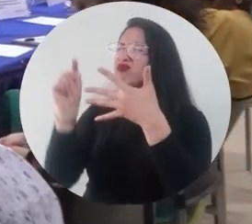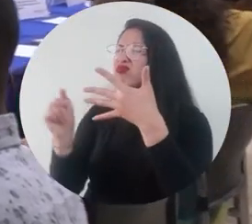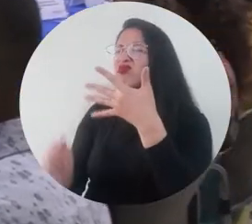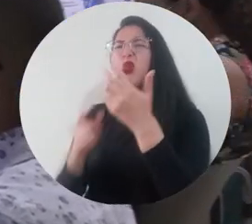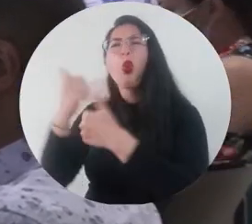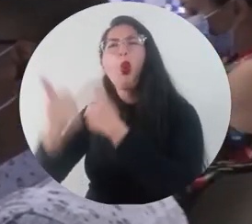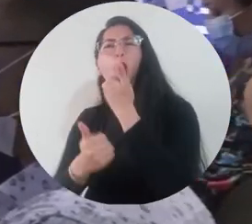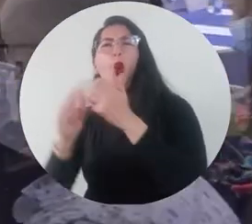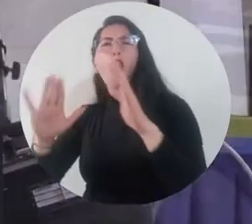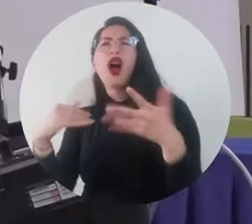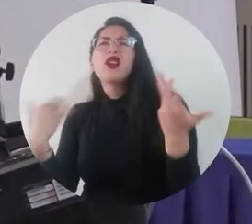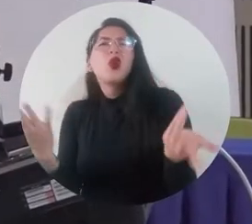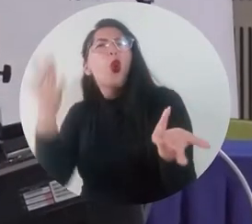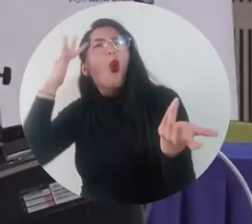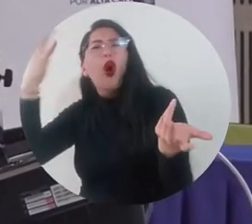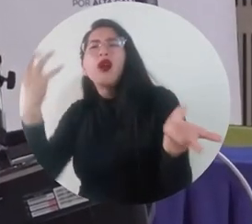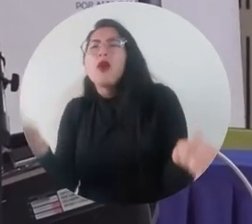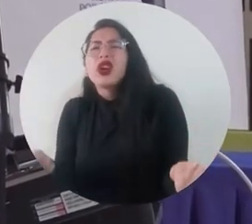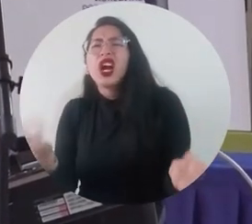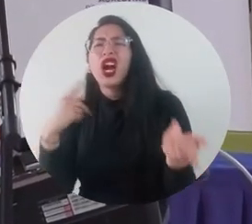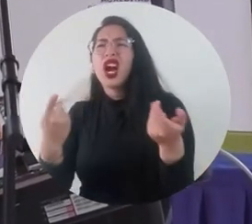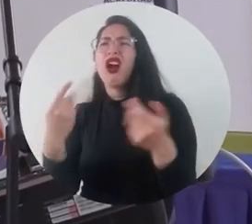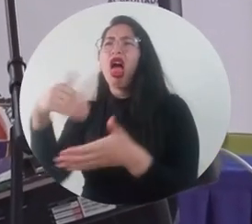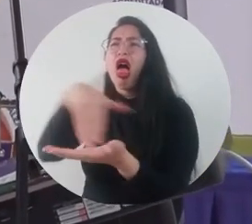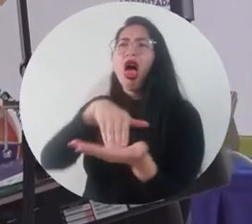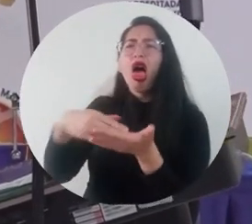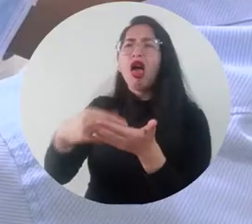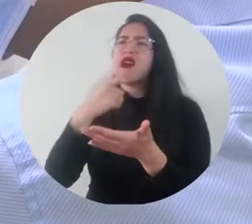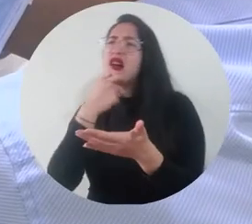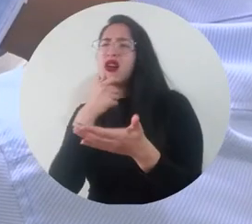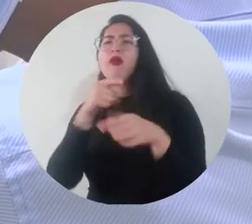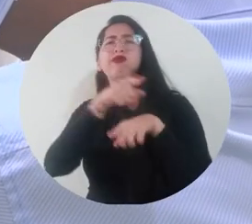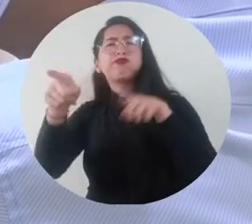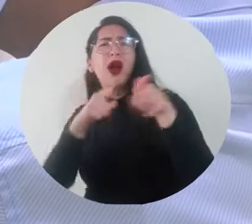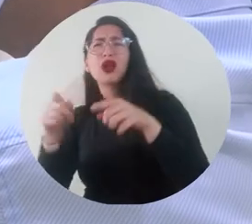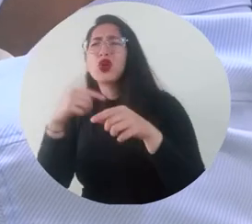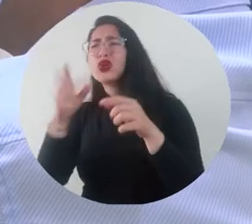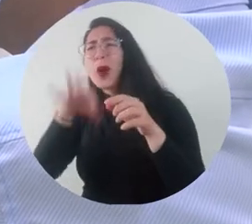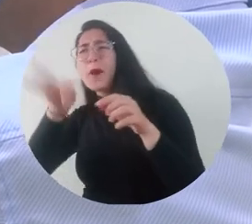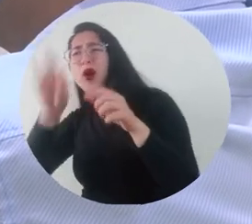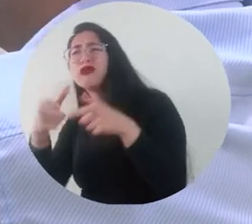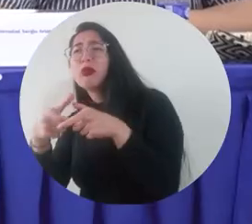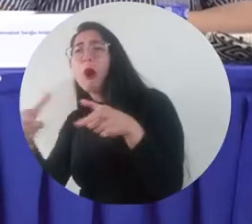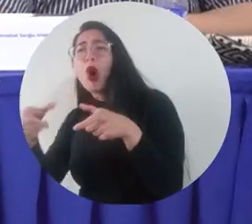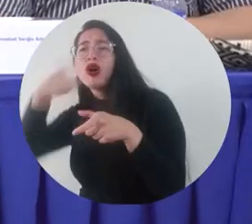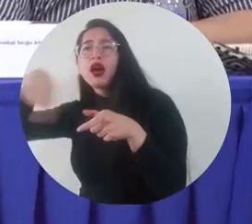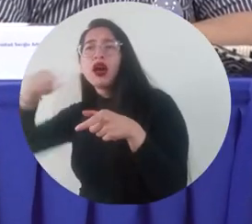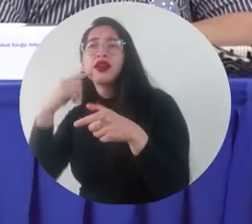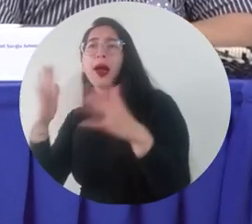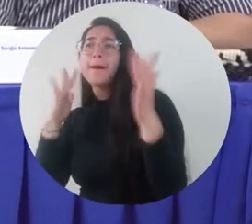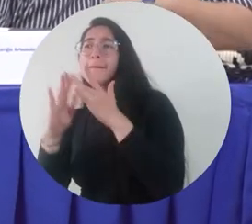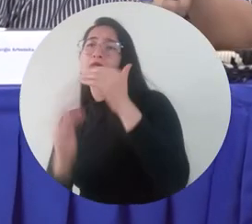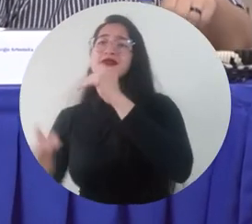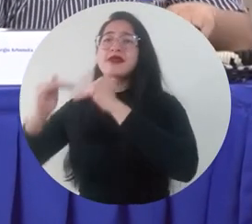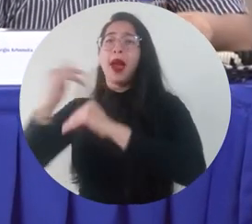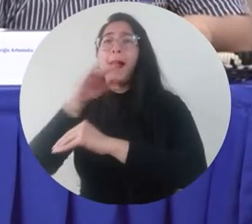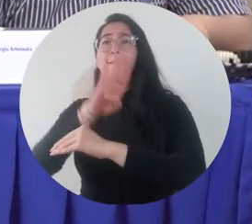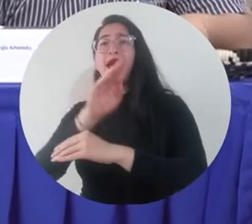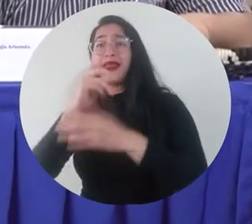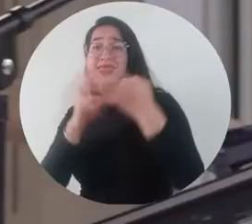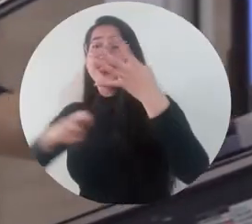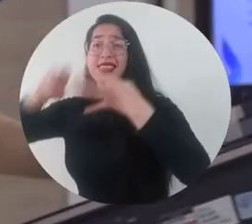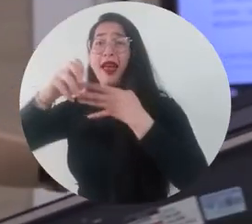frente al inglés en el que según el ICFES solo el 1% de los bachilleres amarios logra alcanzar un nivel de bilingüismo ideal